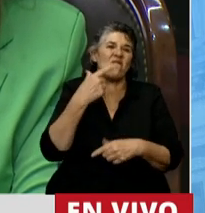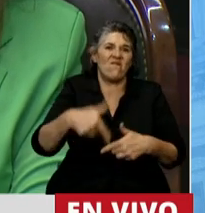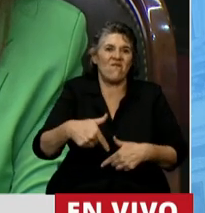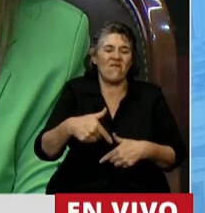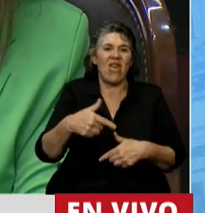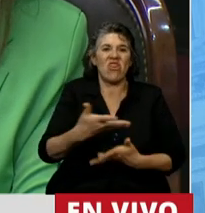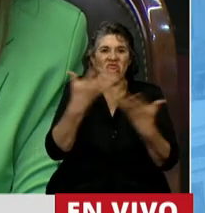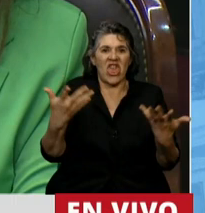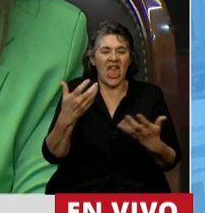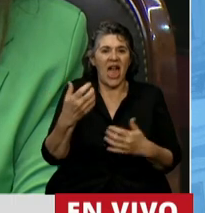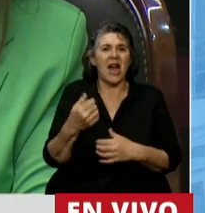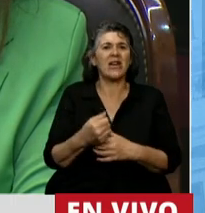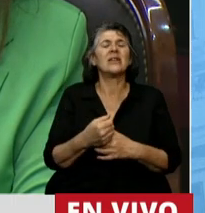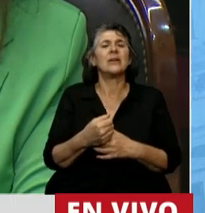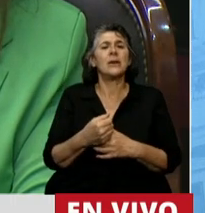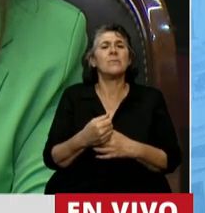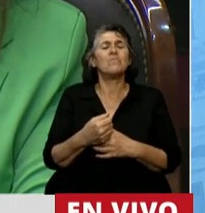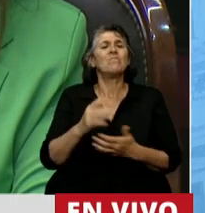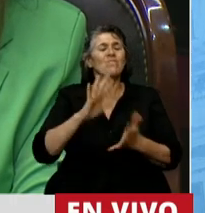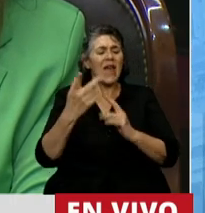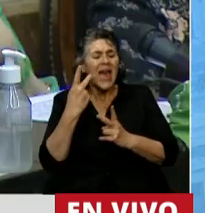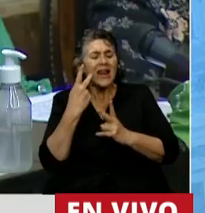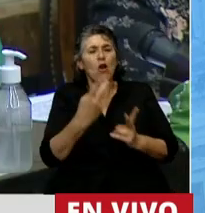desconociendo el derecho de los niños por nacer.